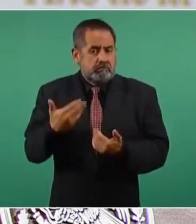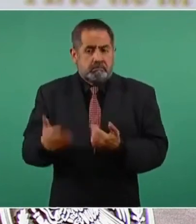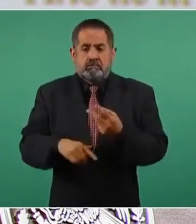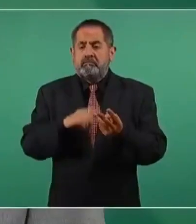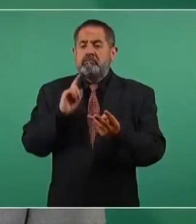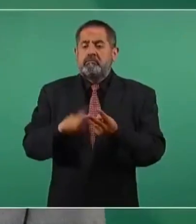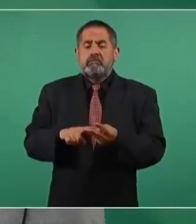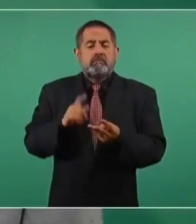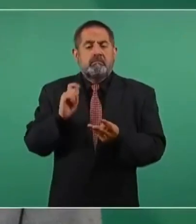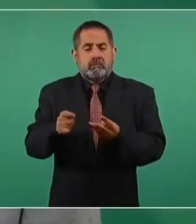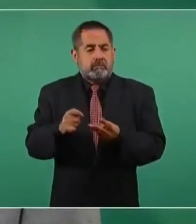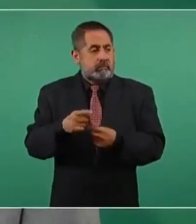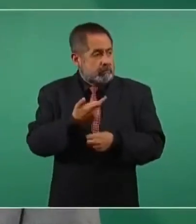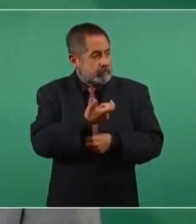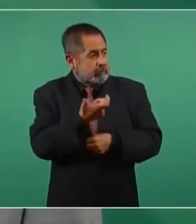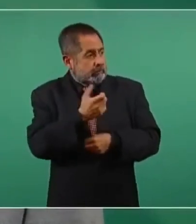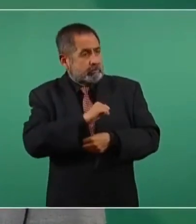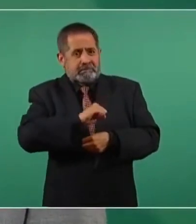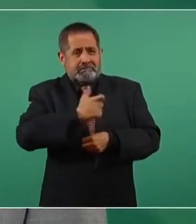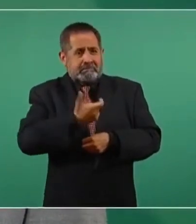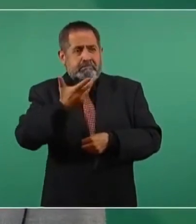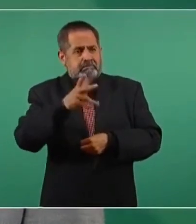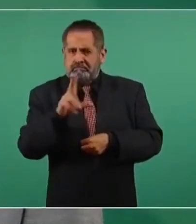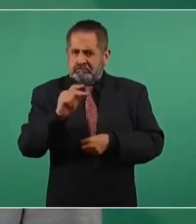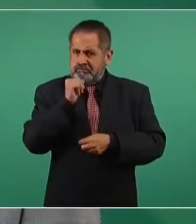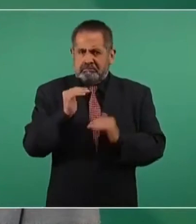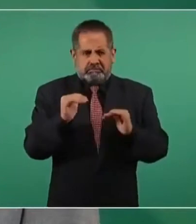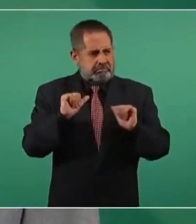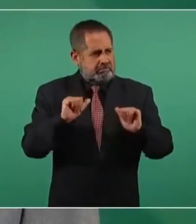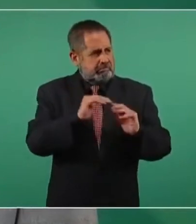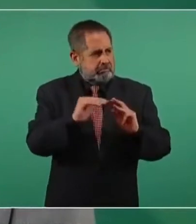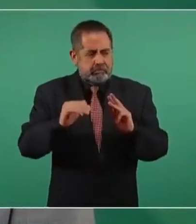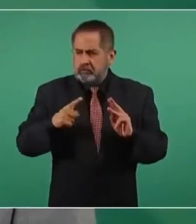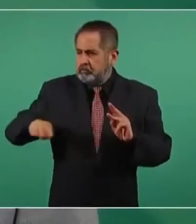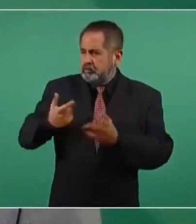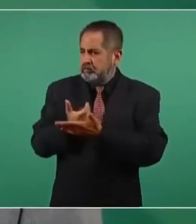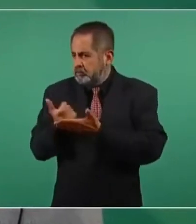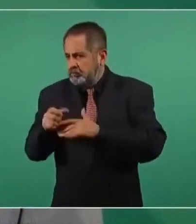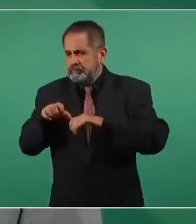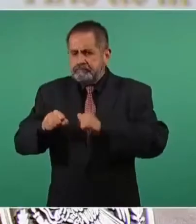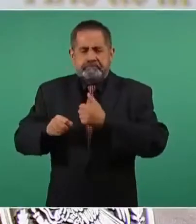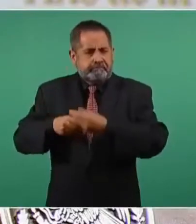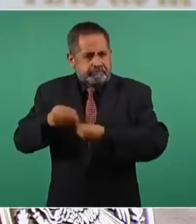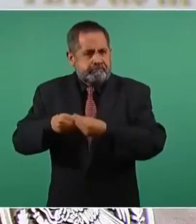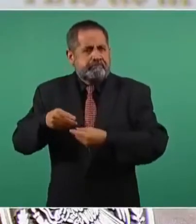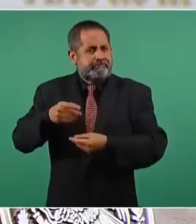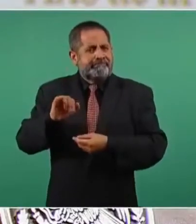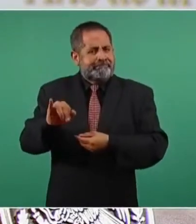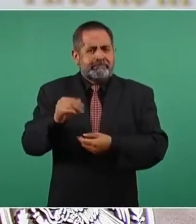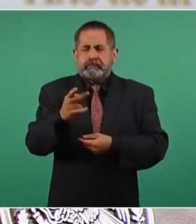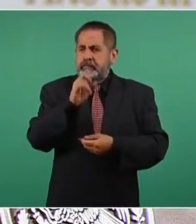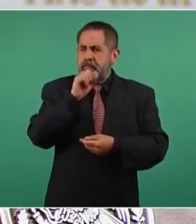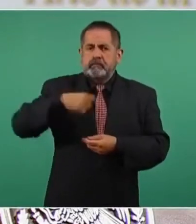el que no haya carestía de la vida el que alcance el ingreso el que